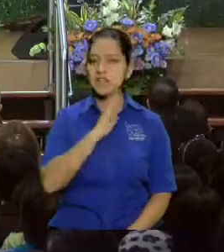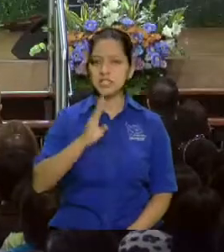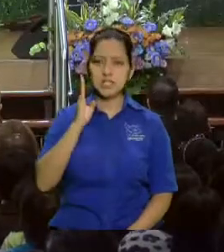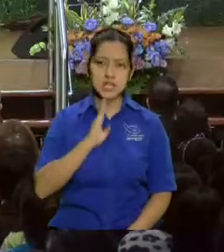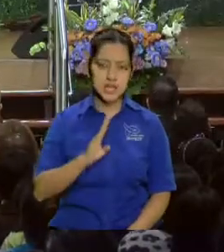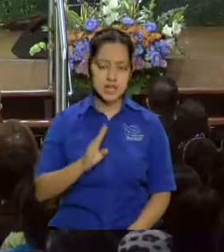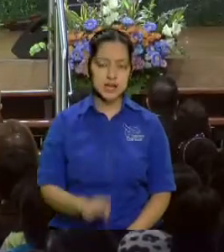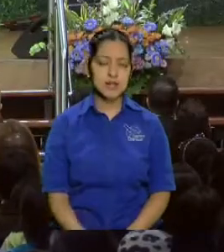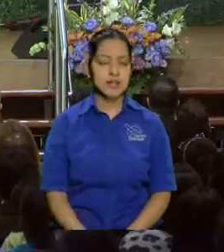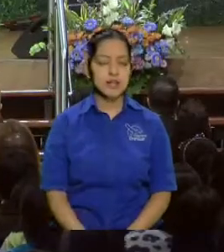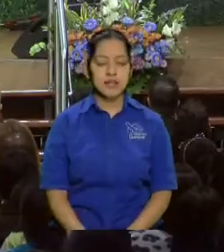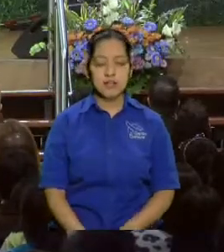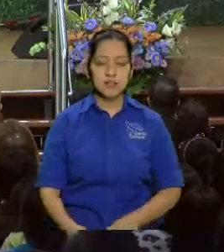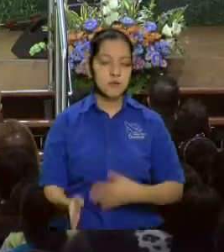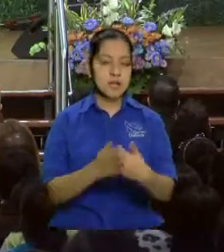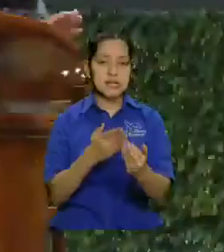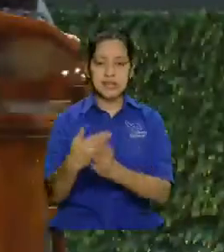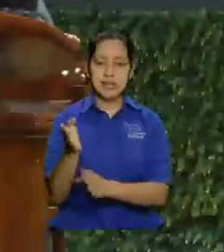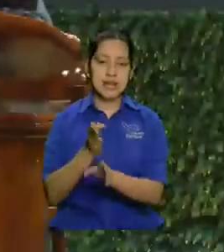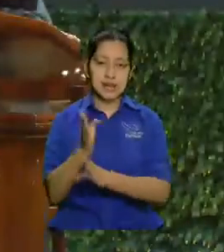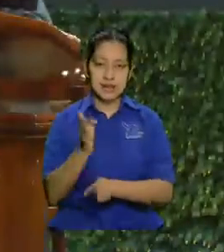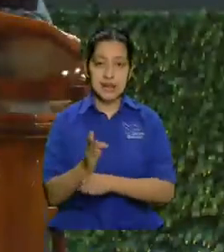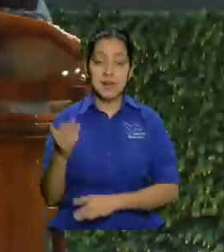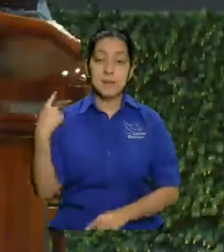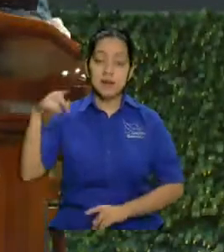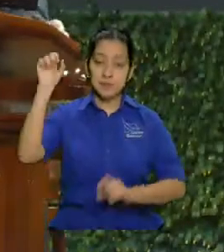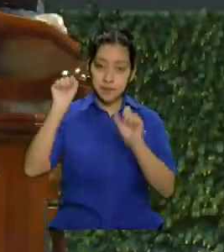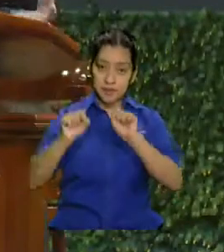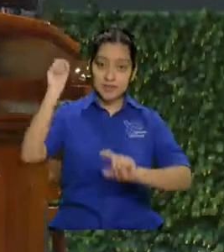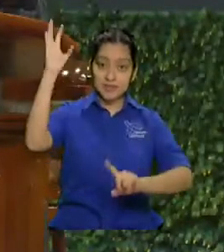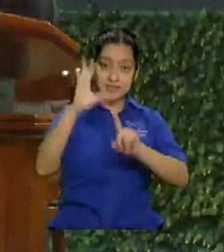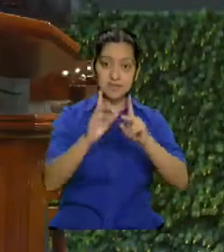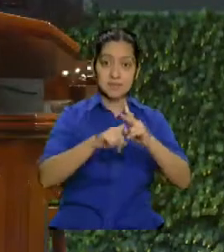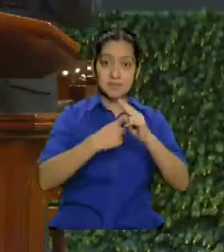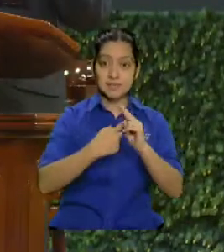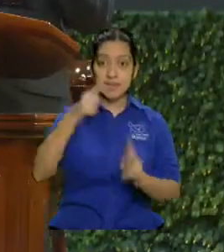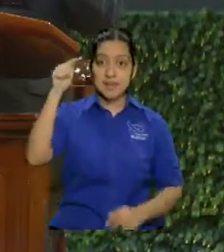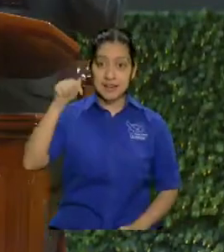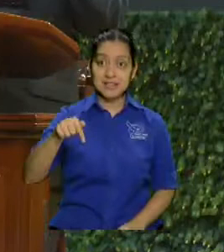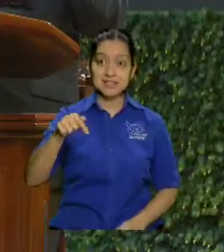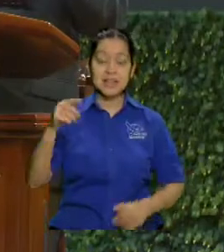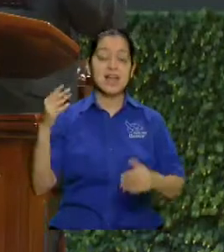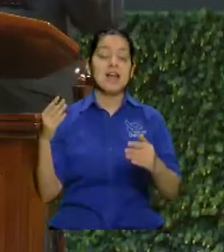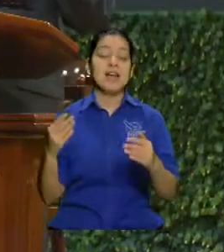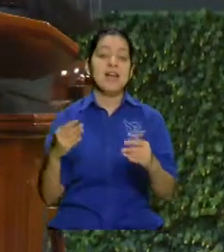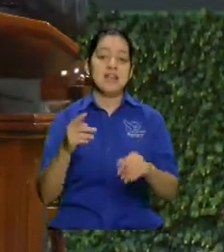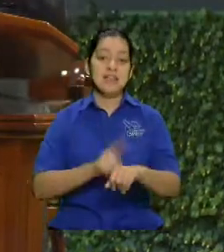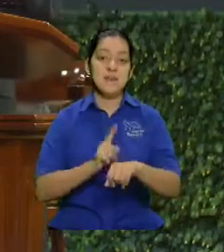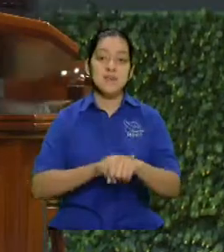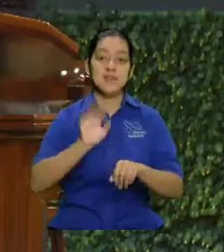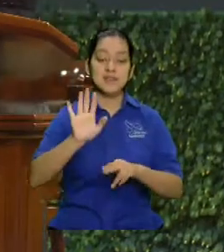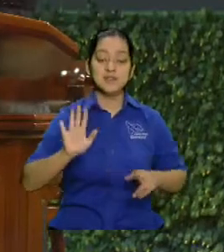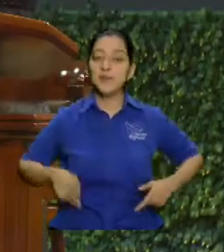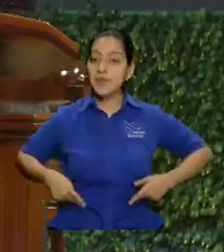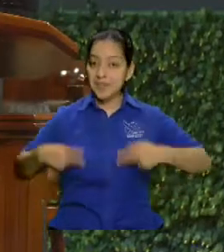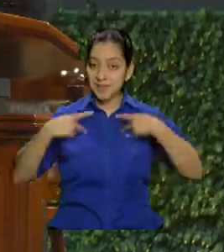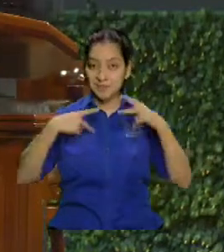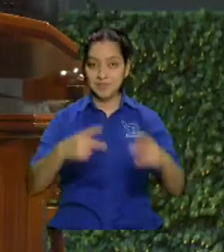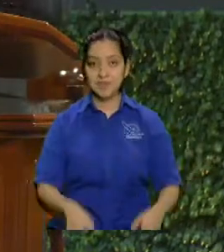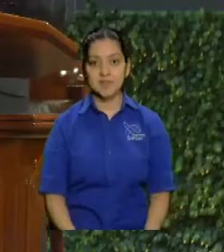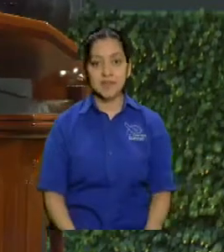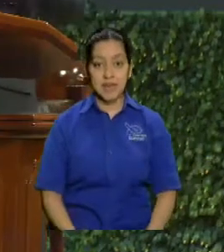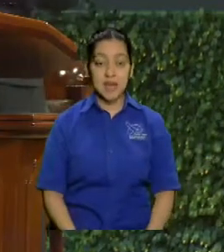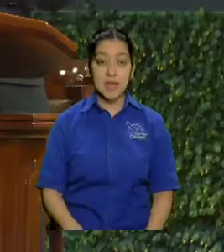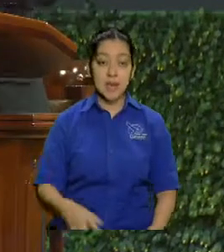para bendecirlos y habilitarlos para la nueva etapa de su vida. Entonces, eso lo vamos a hacer unos en el